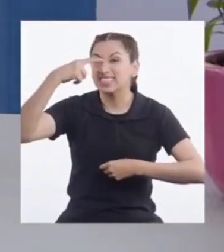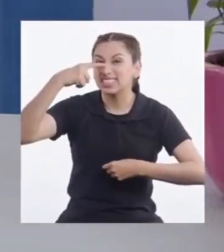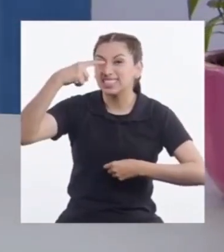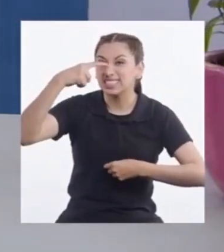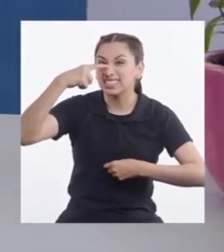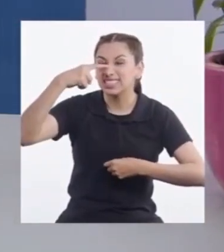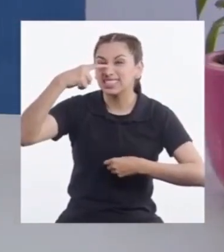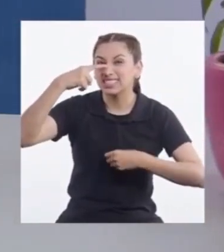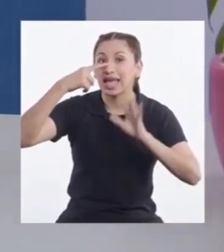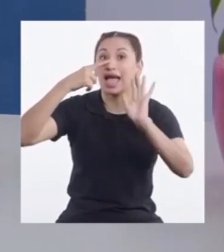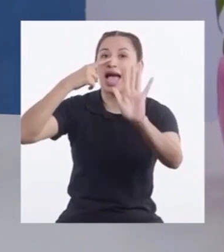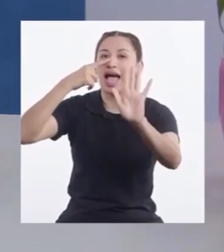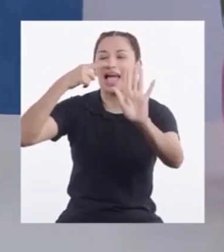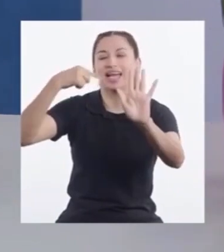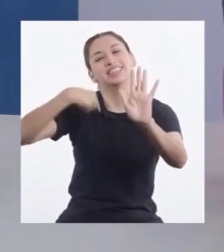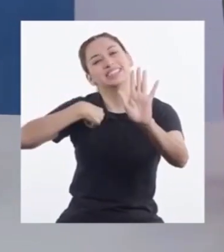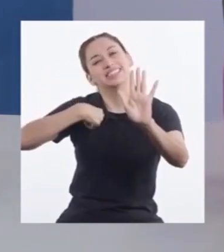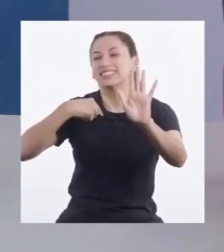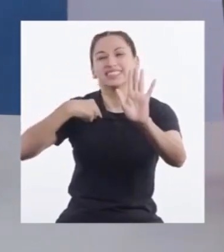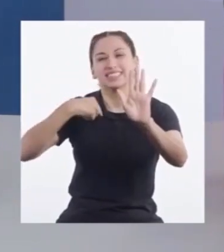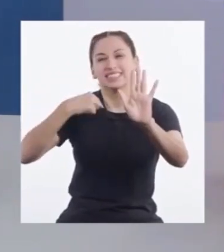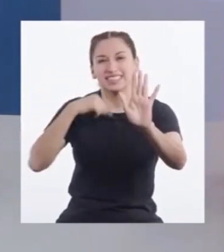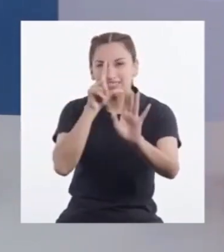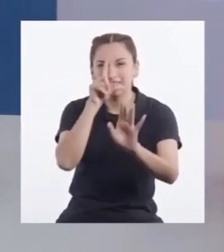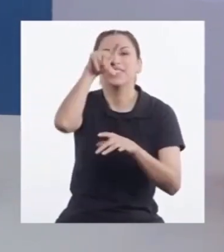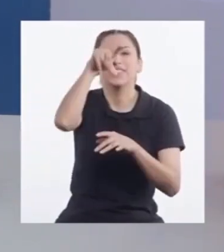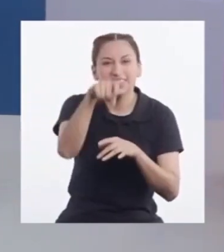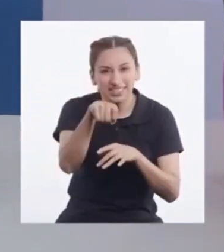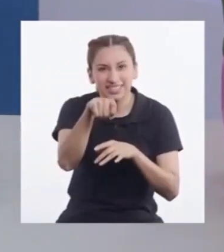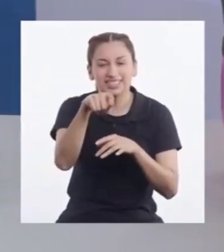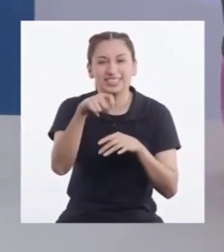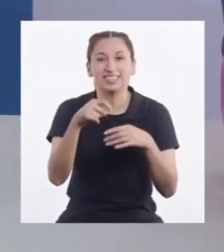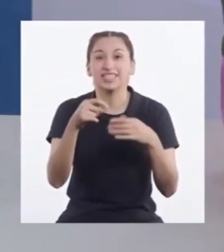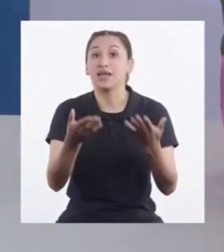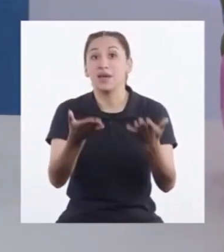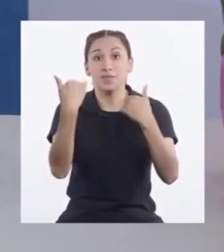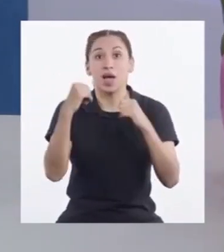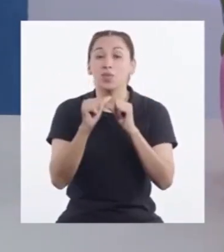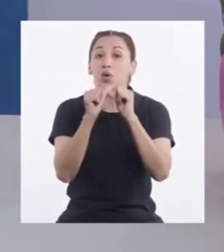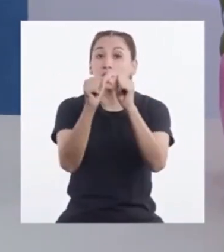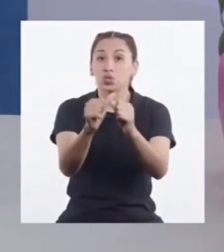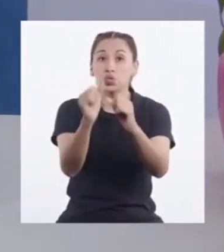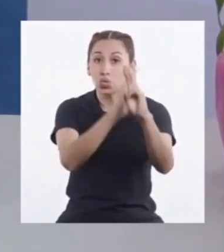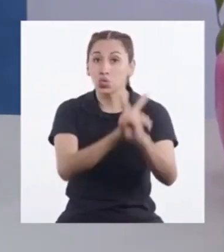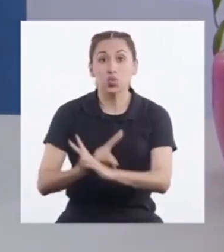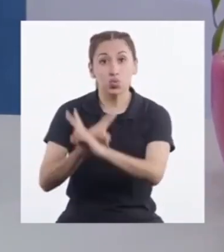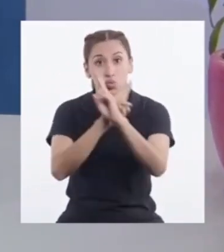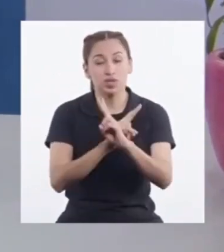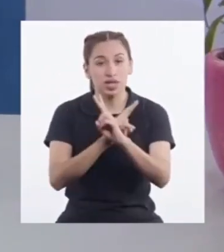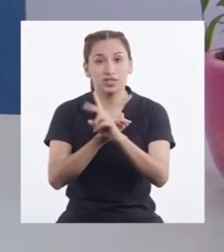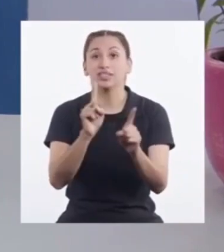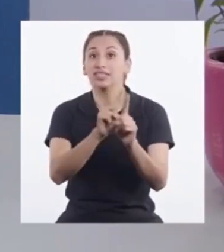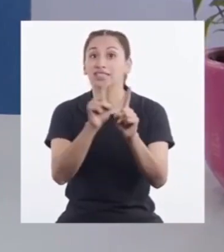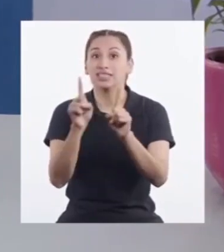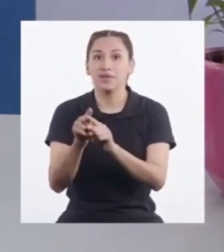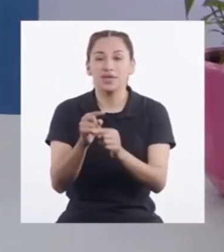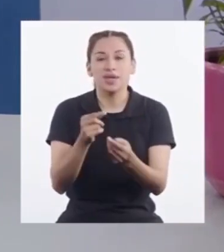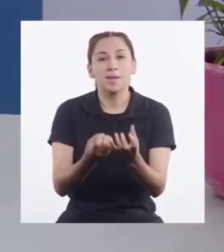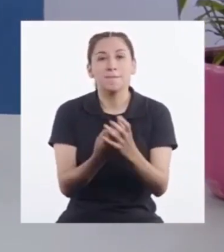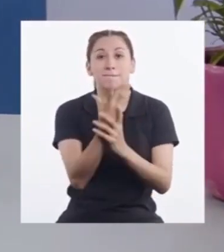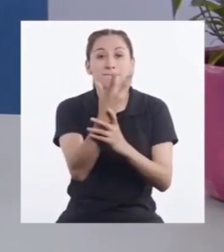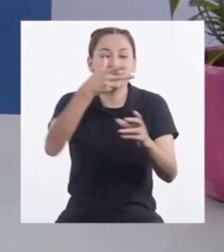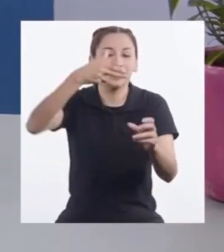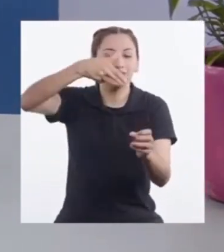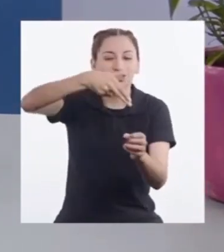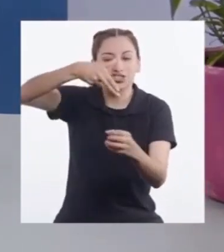la nariz O en mi caso El pico Vamos a seguir cuidándonos Y alegar sus